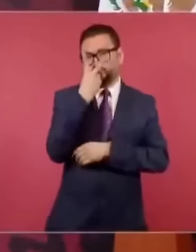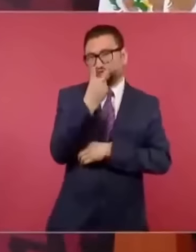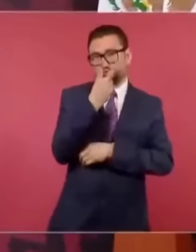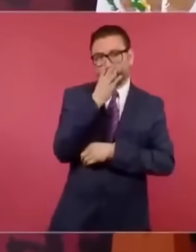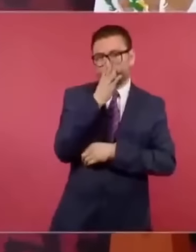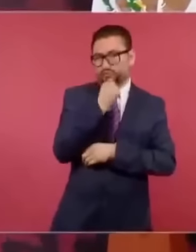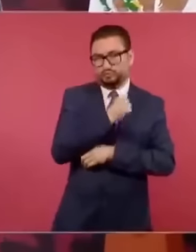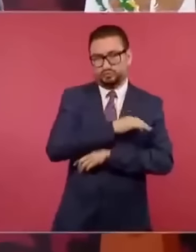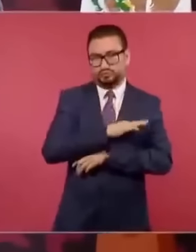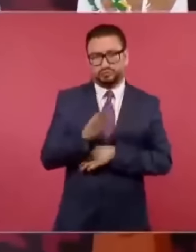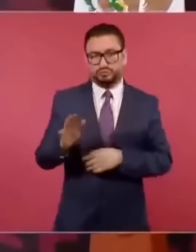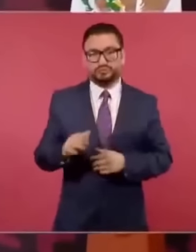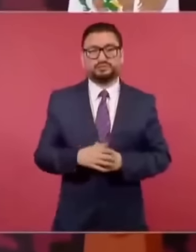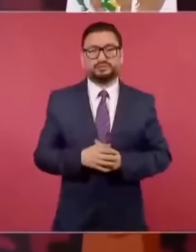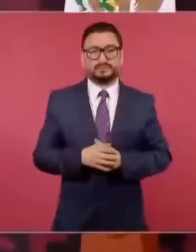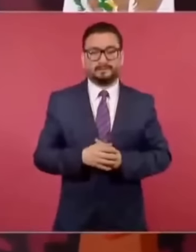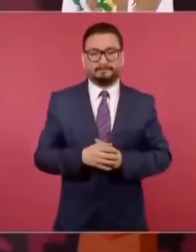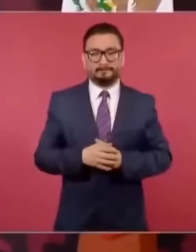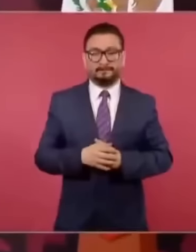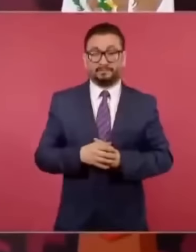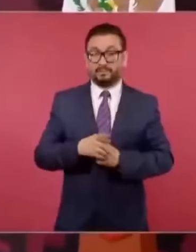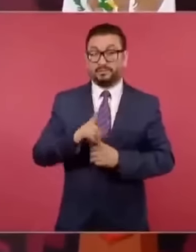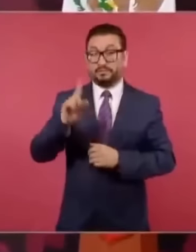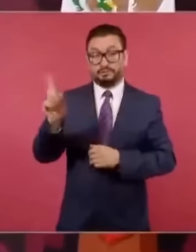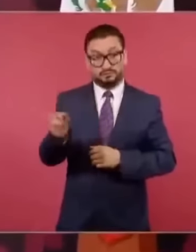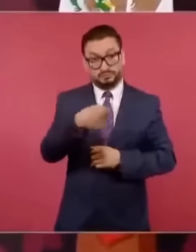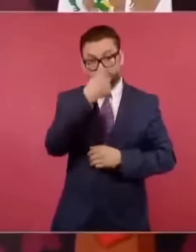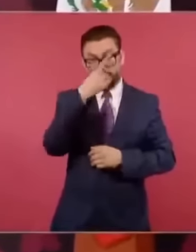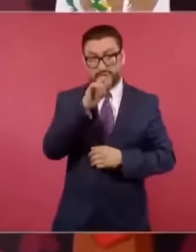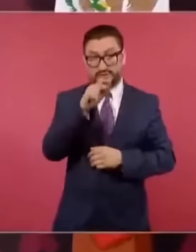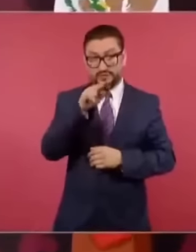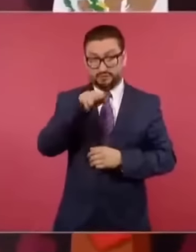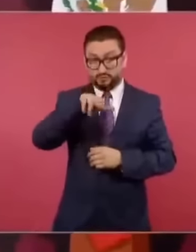había si se iba a Latinos,